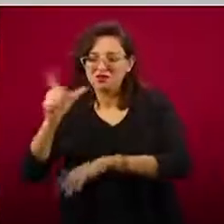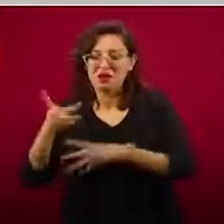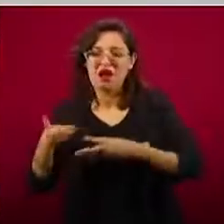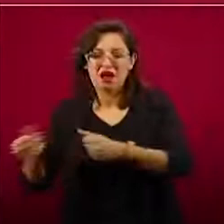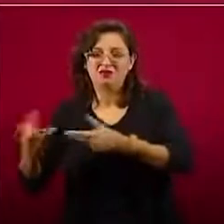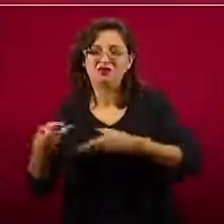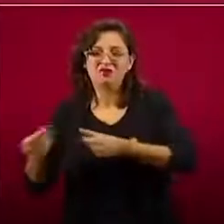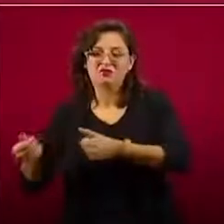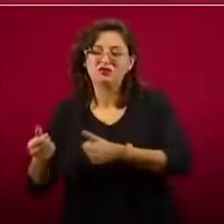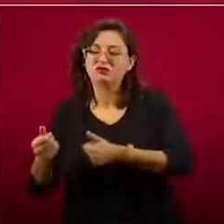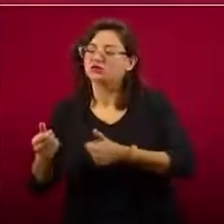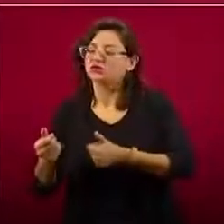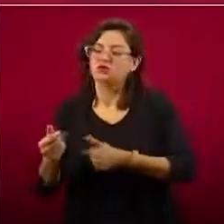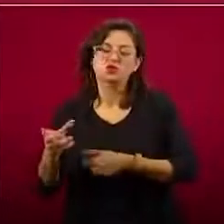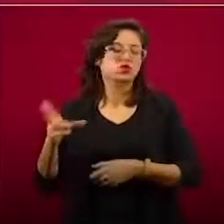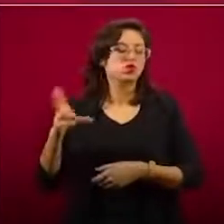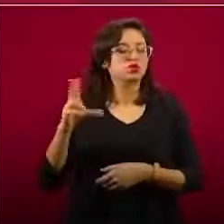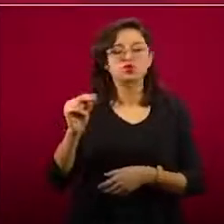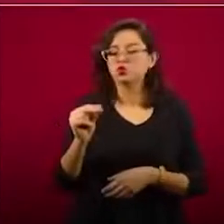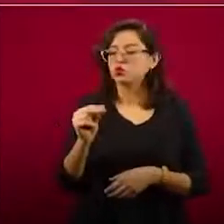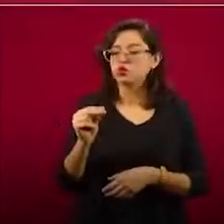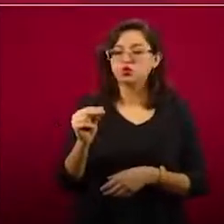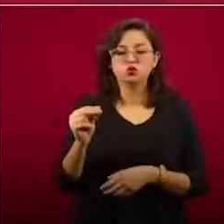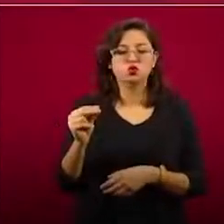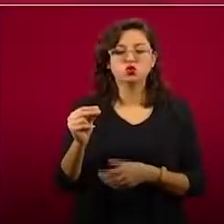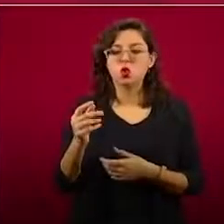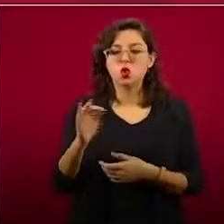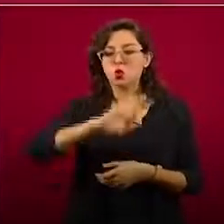que signifique pagar más.